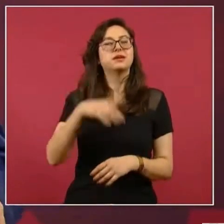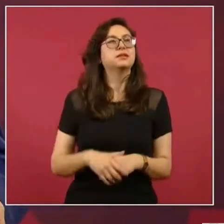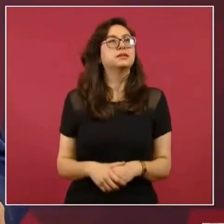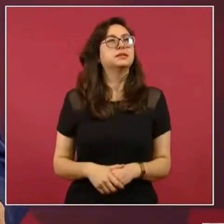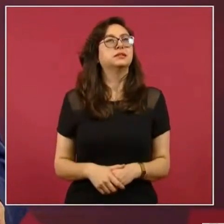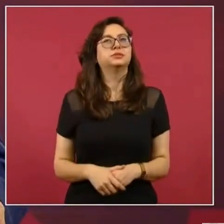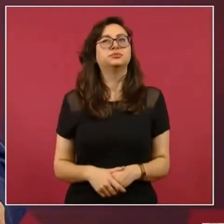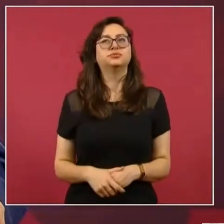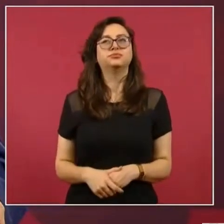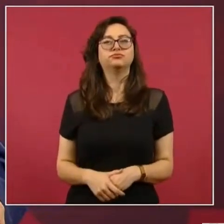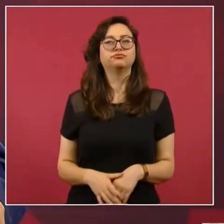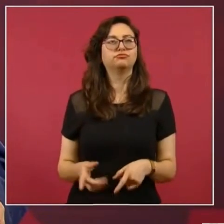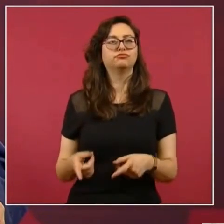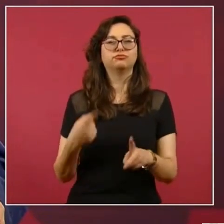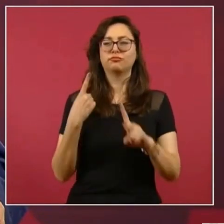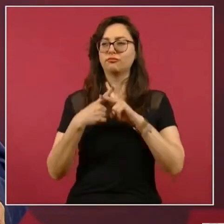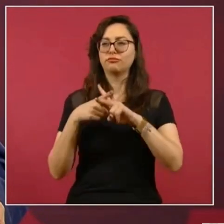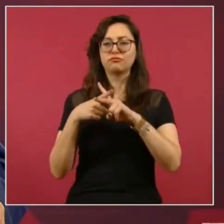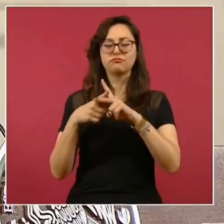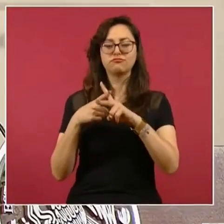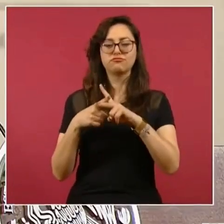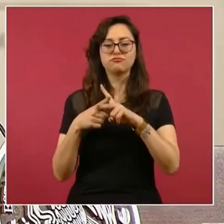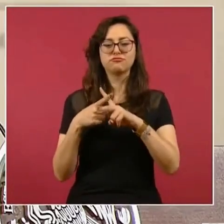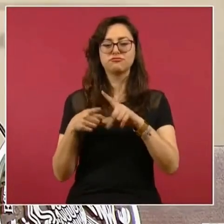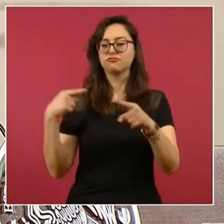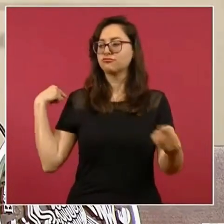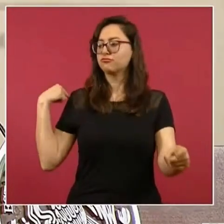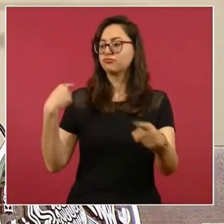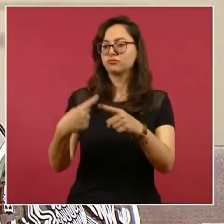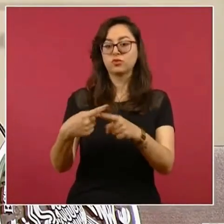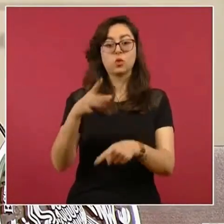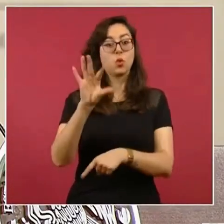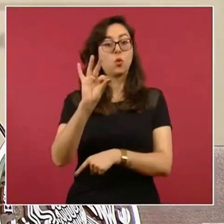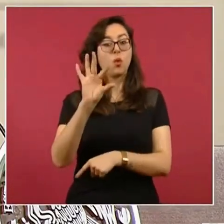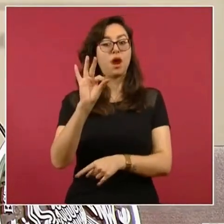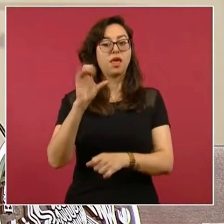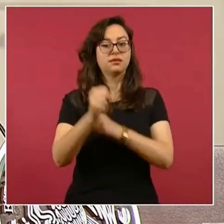cuarenta años,